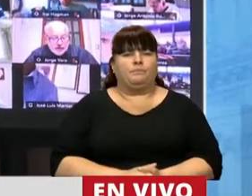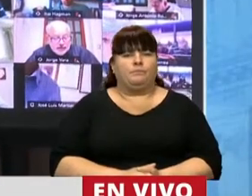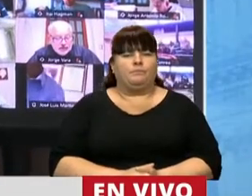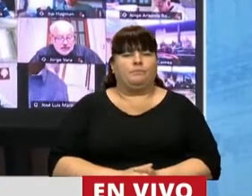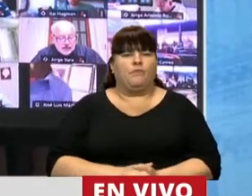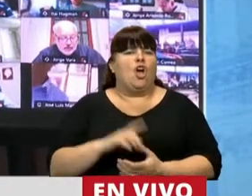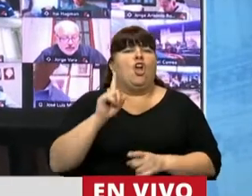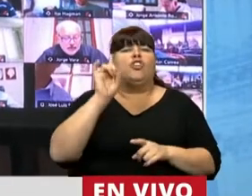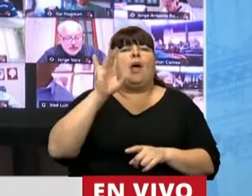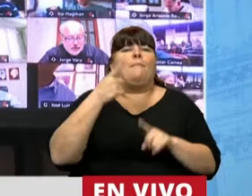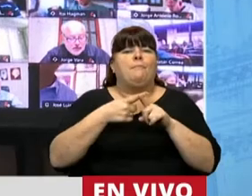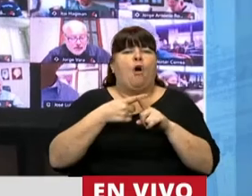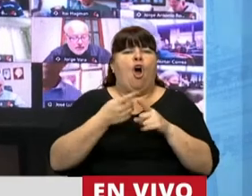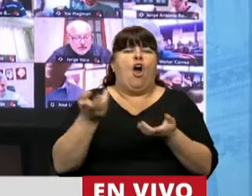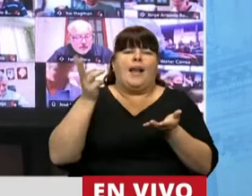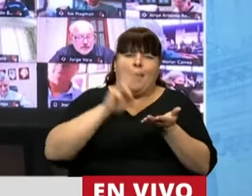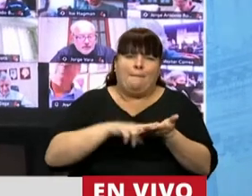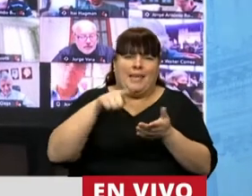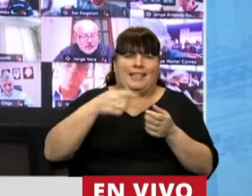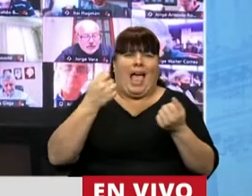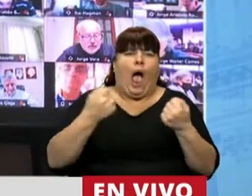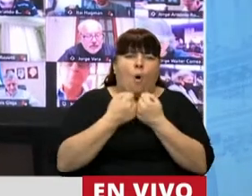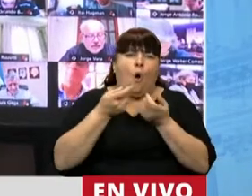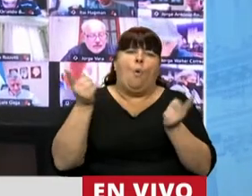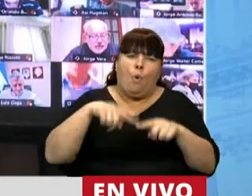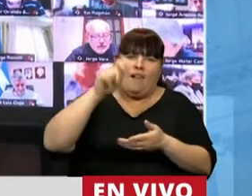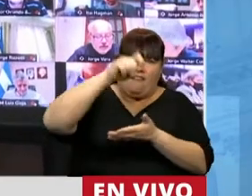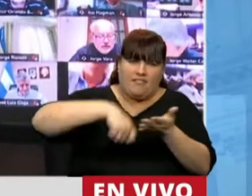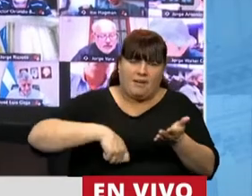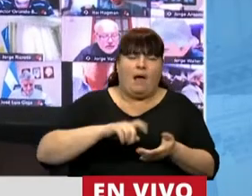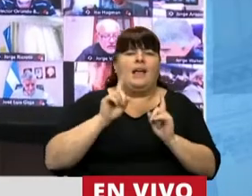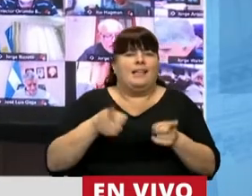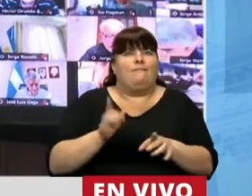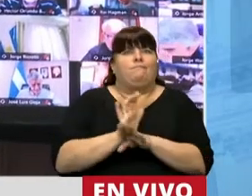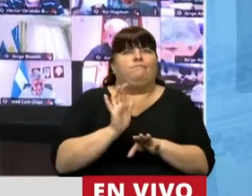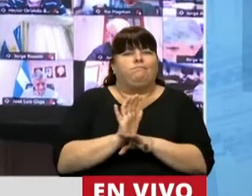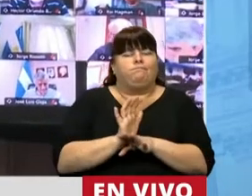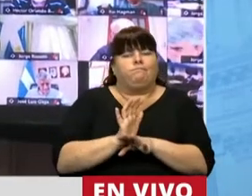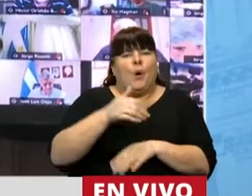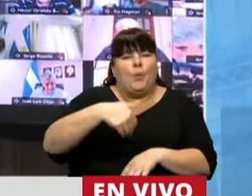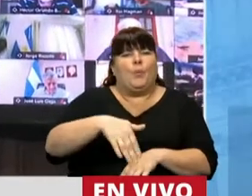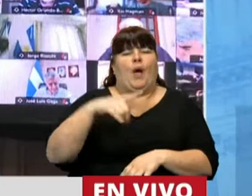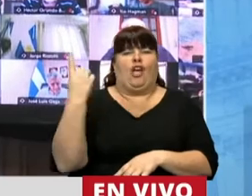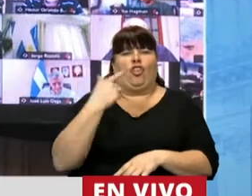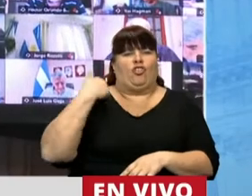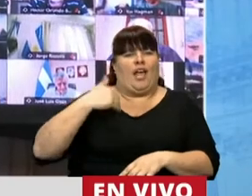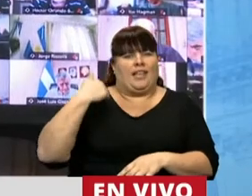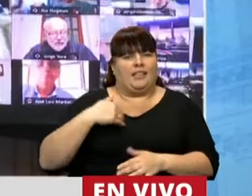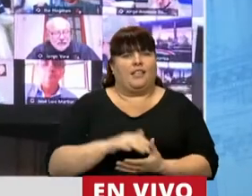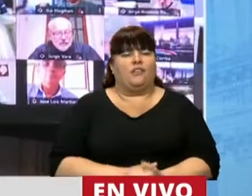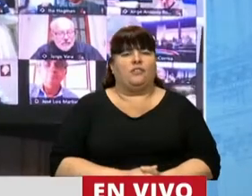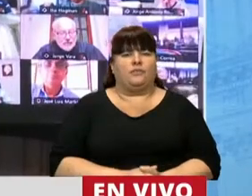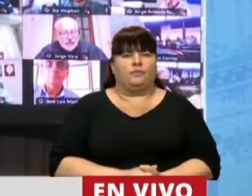no sólo porque estamos tratando la ratificación de este convenio y nos convertiría a los argentinos